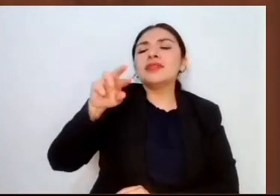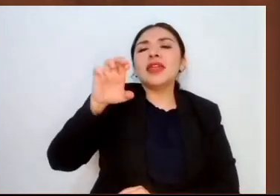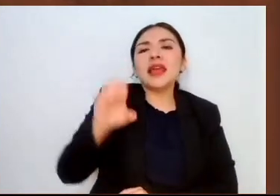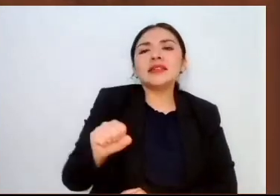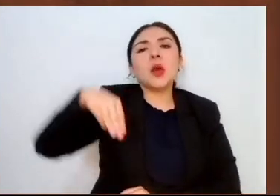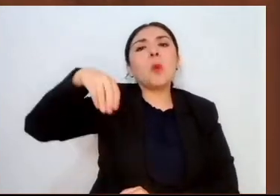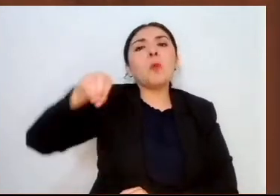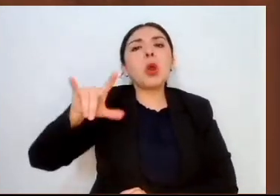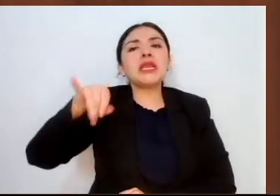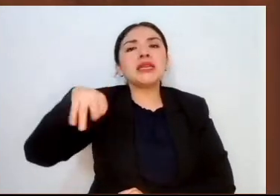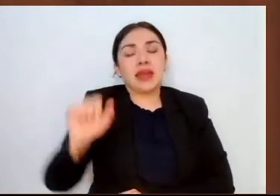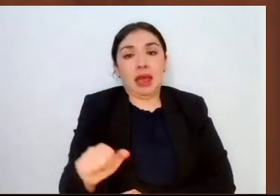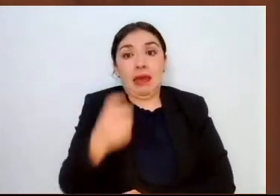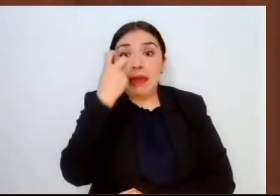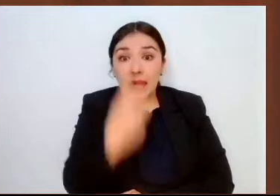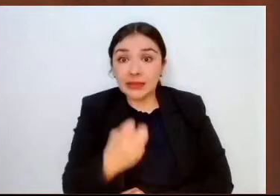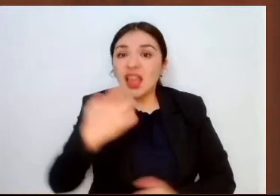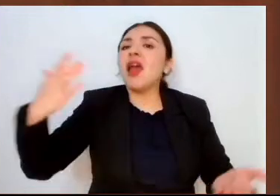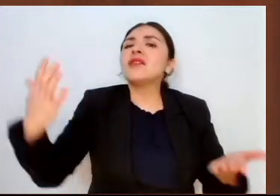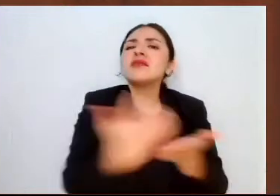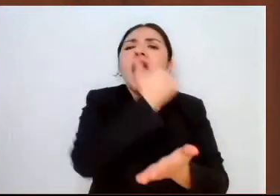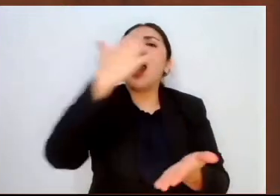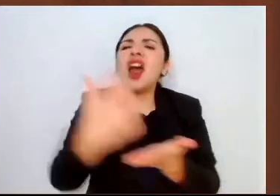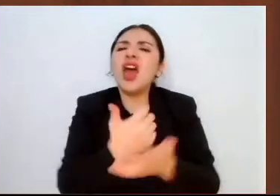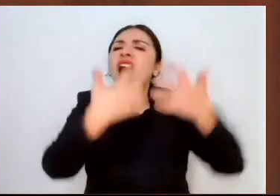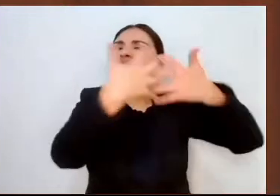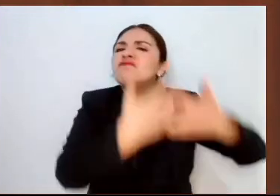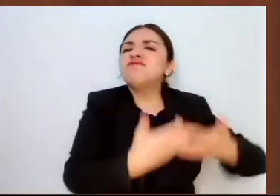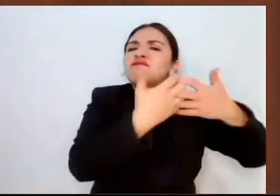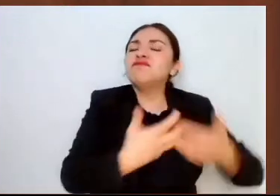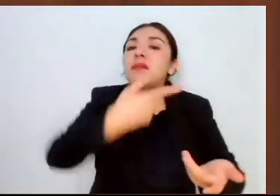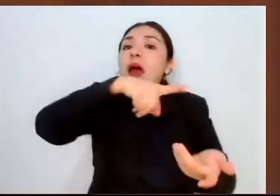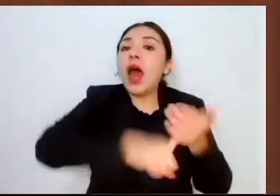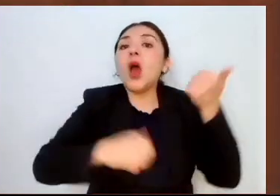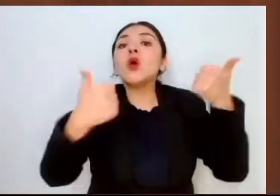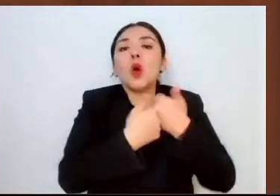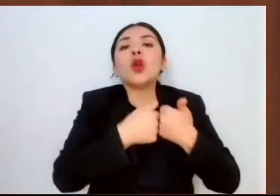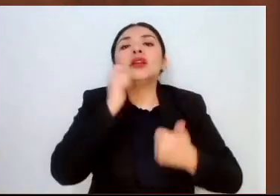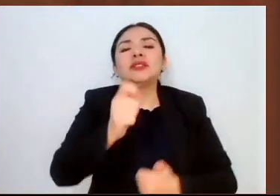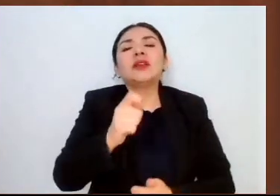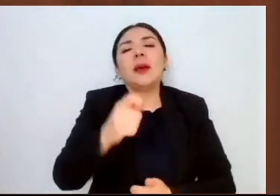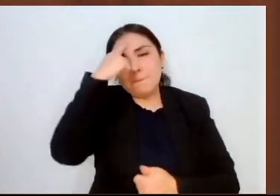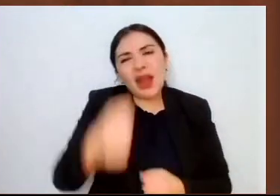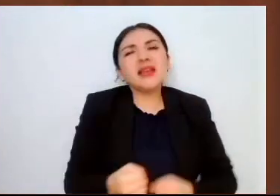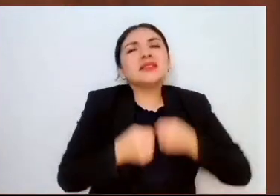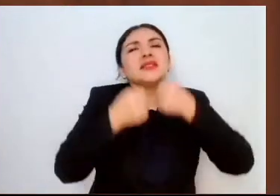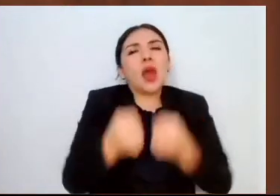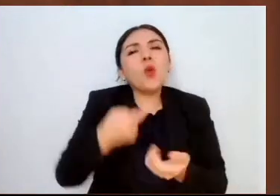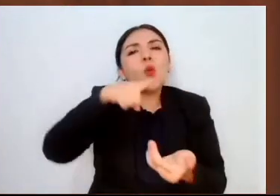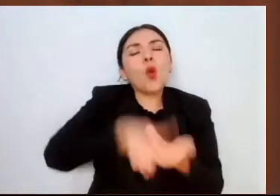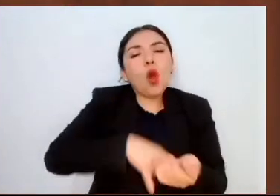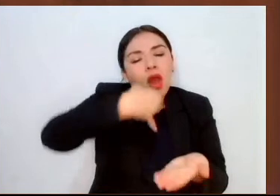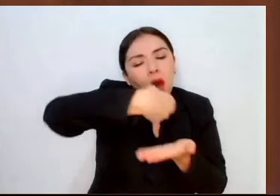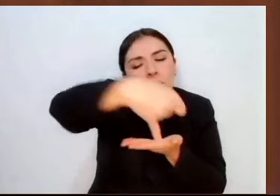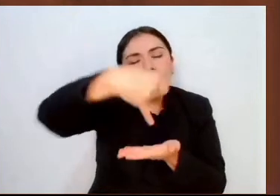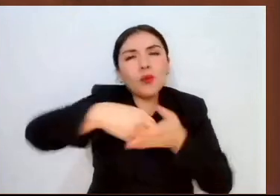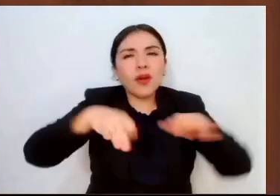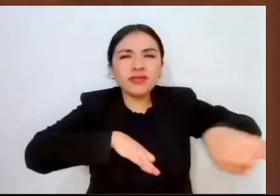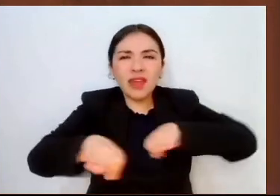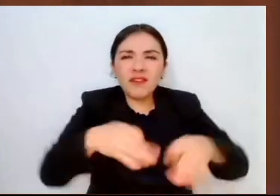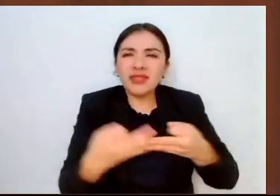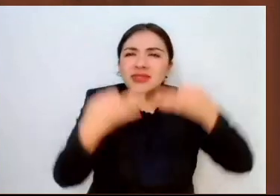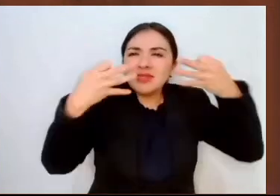resultando ganadores los productores que integran el Fondo de Aseguramiento Agrícola Cebadero